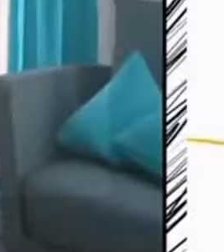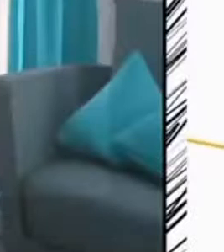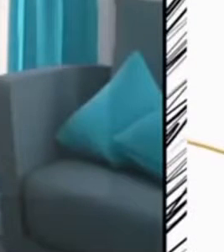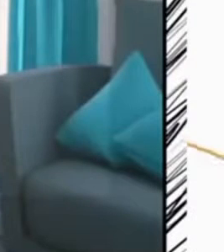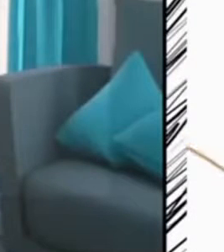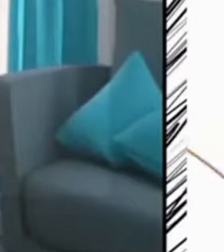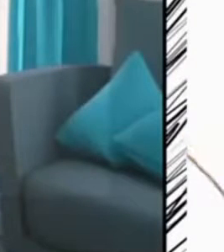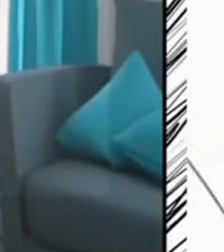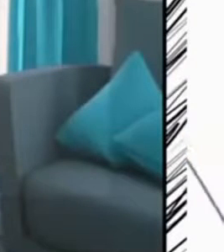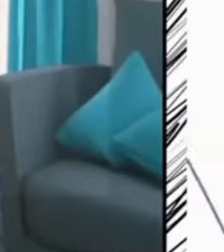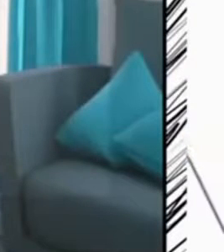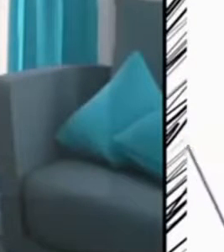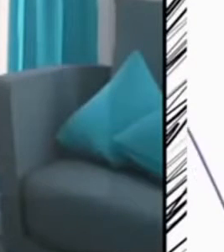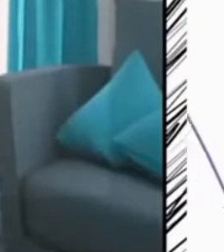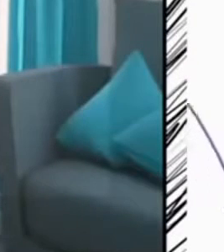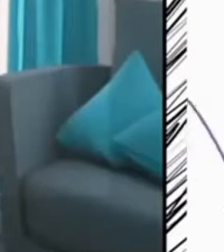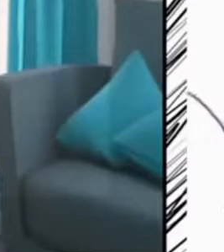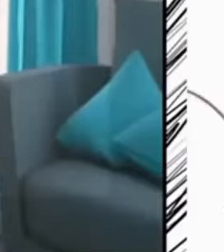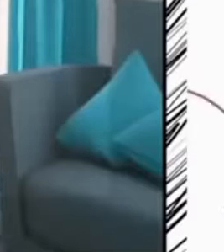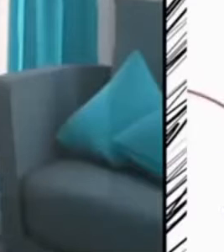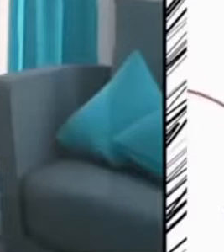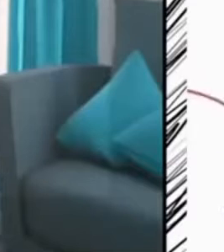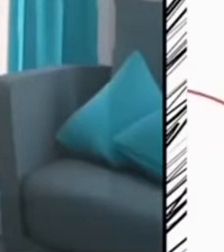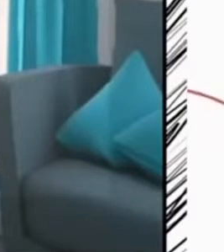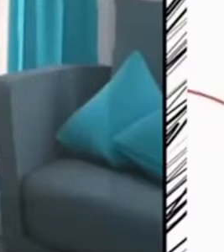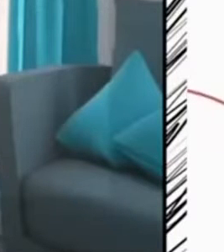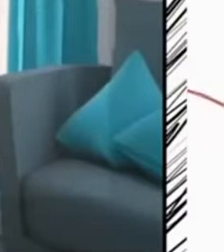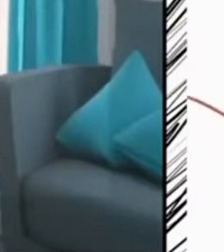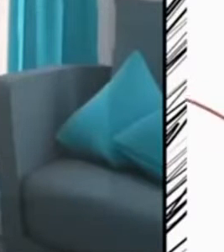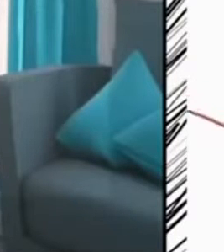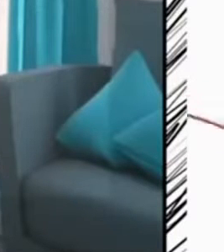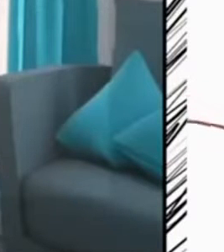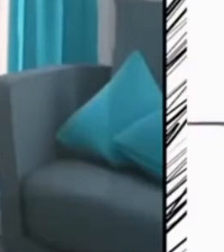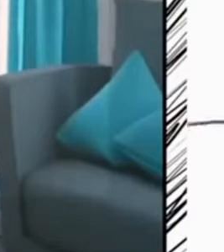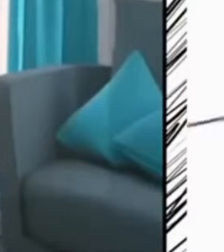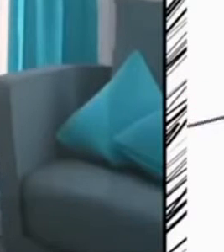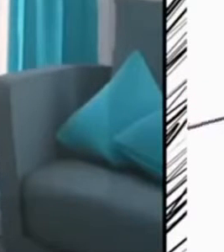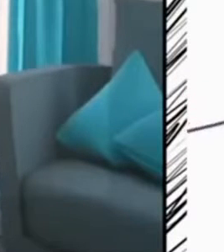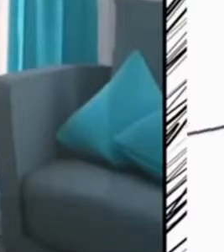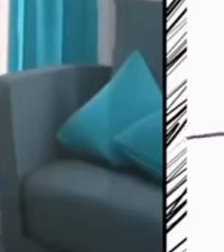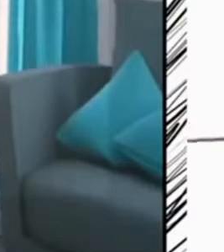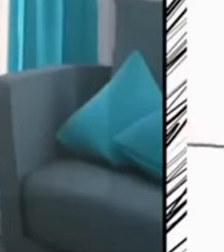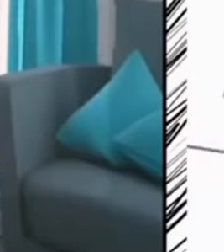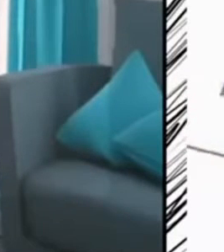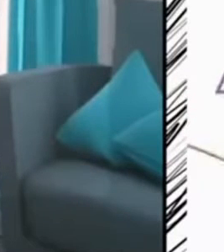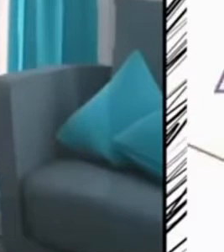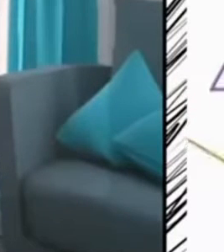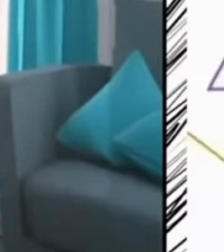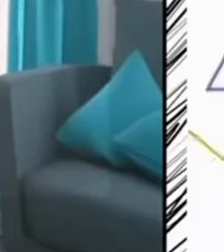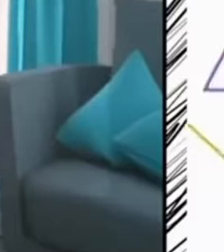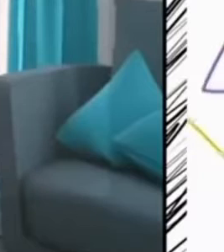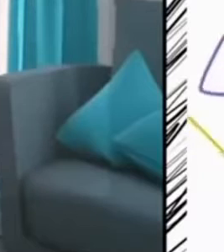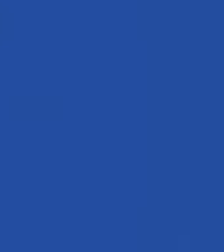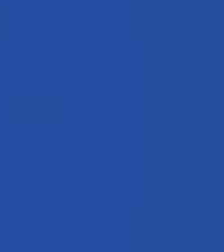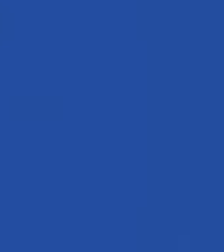Hola chicas y chicos. Mi nombre es Viviana Andazuri. Yo soy psicóloga, psicoterapeuta y el día de hoy vamos a ver cómo funciona nuestro